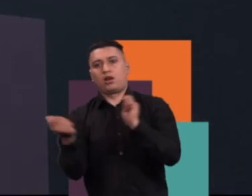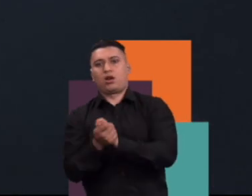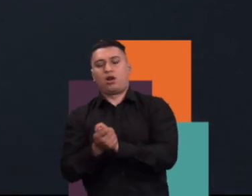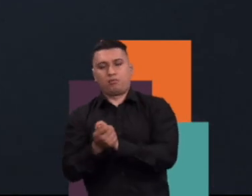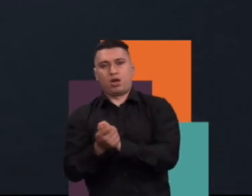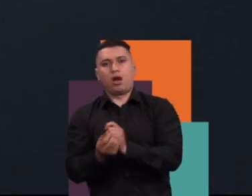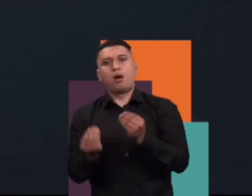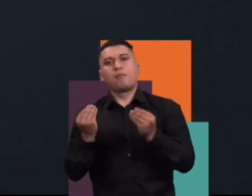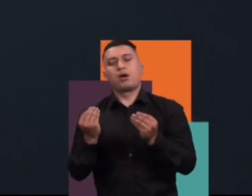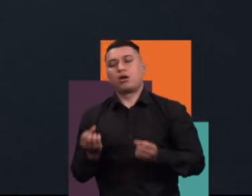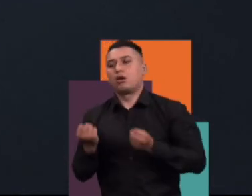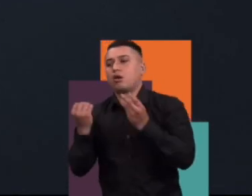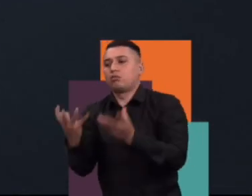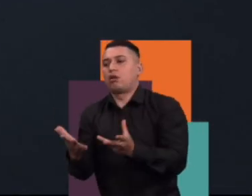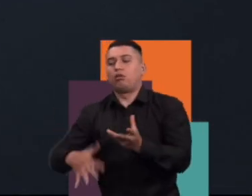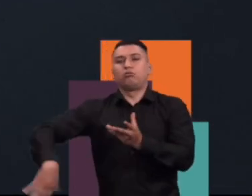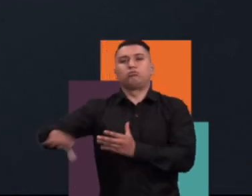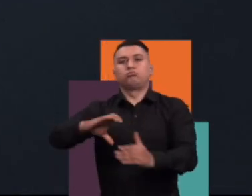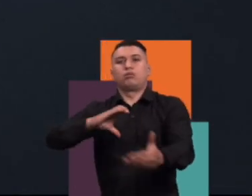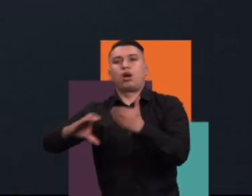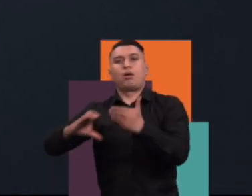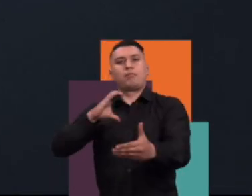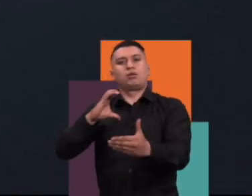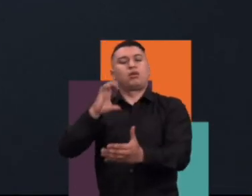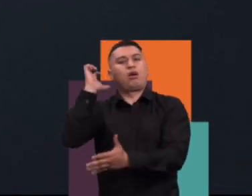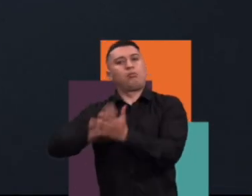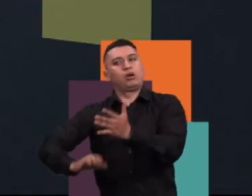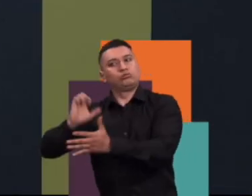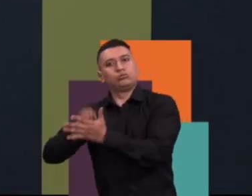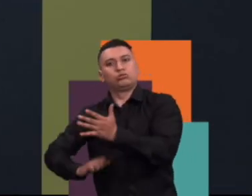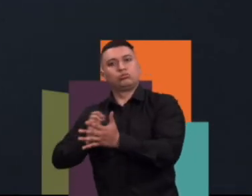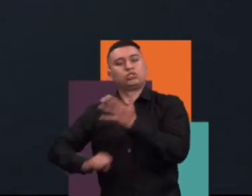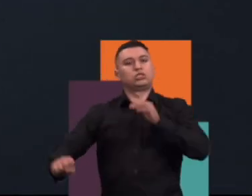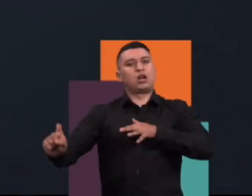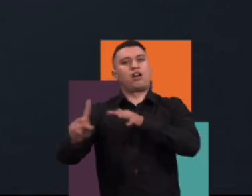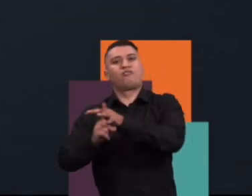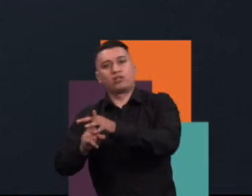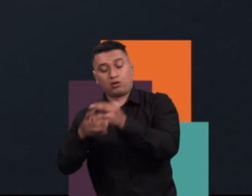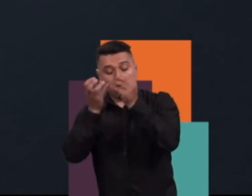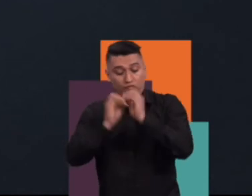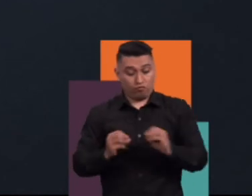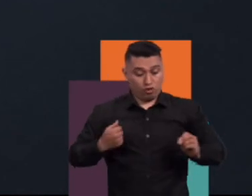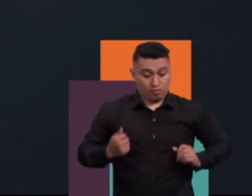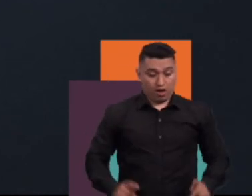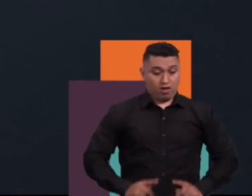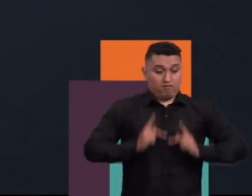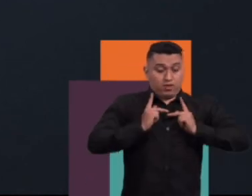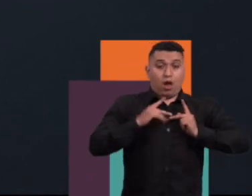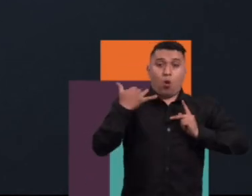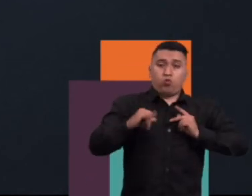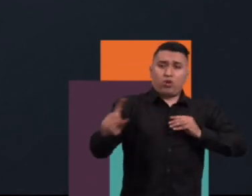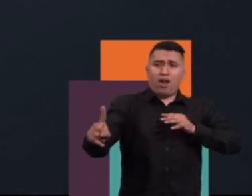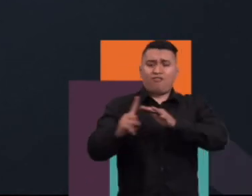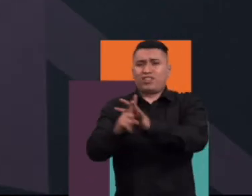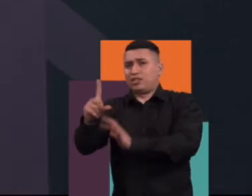el profundo cambio ambiental y social que le hemos imprimido, no solamente al planeta, sino a nuestra forma de vivir.